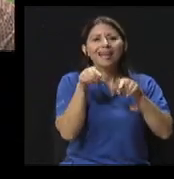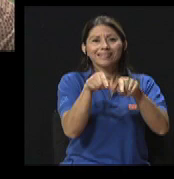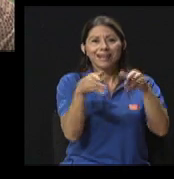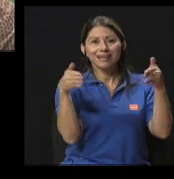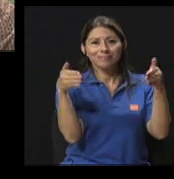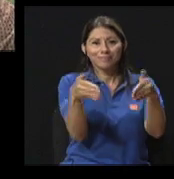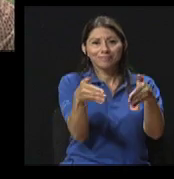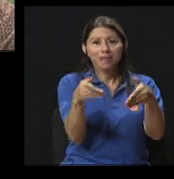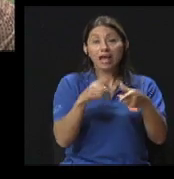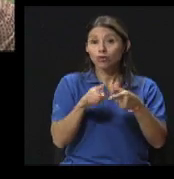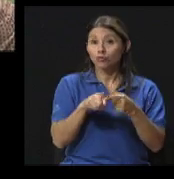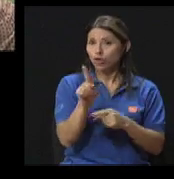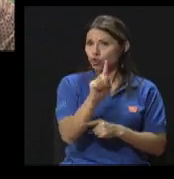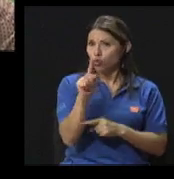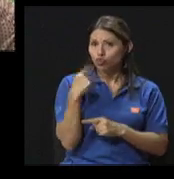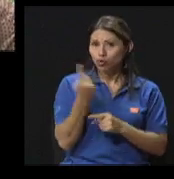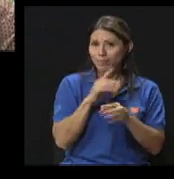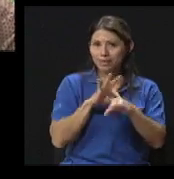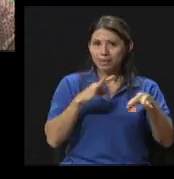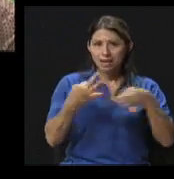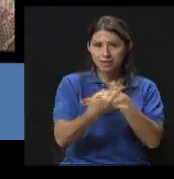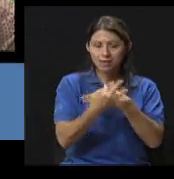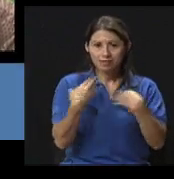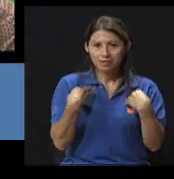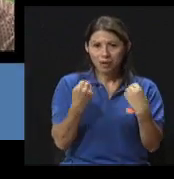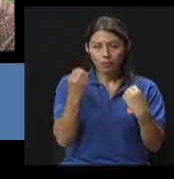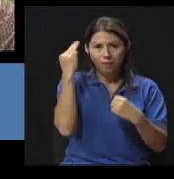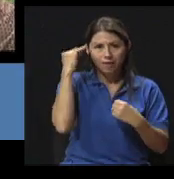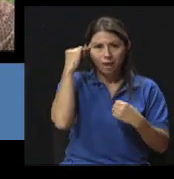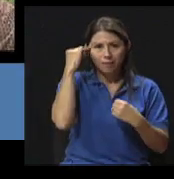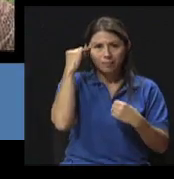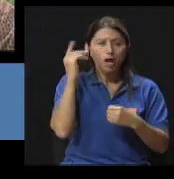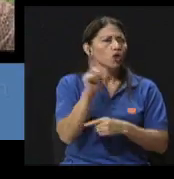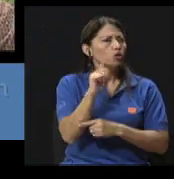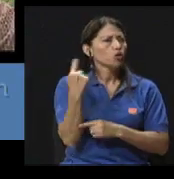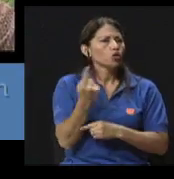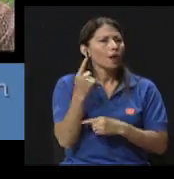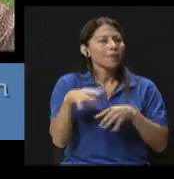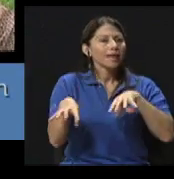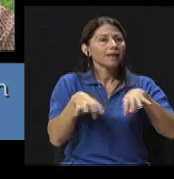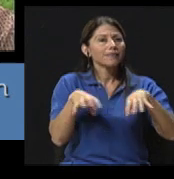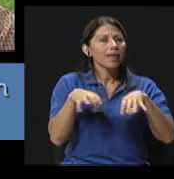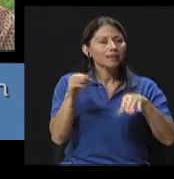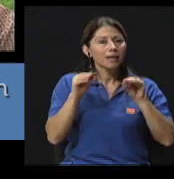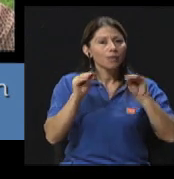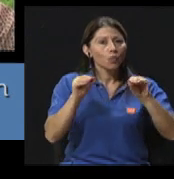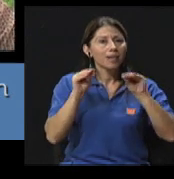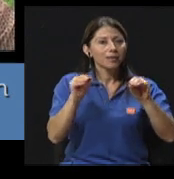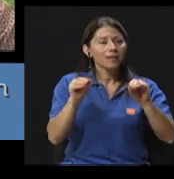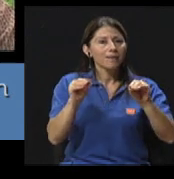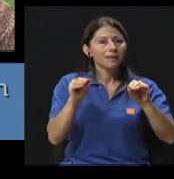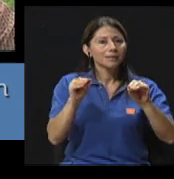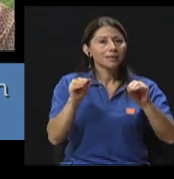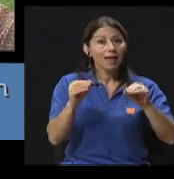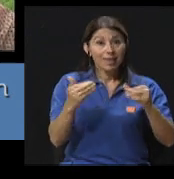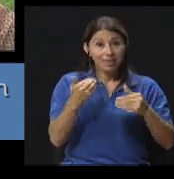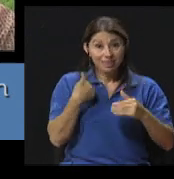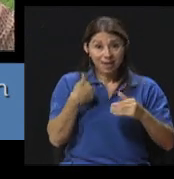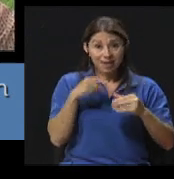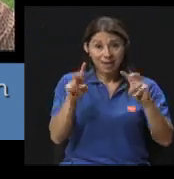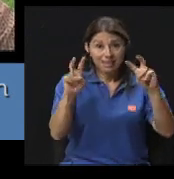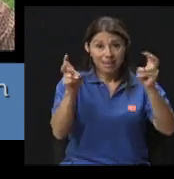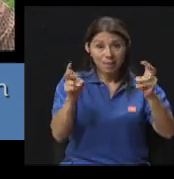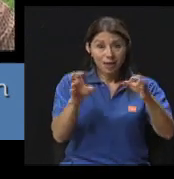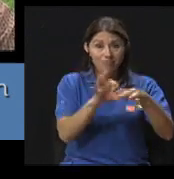a encontrar que no solo los talleres de salud mental o actividades educativas que tienen que ver con salud mental tienen el tema de